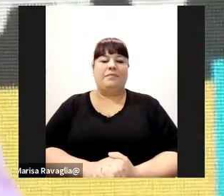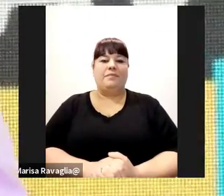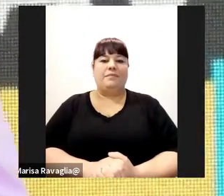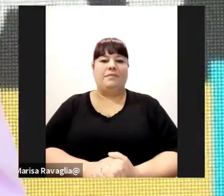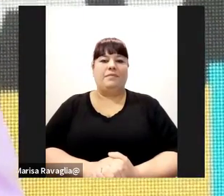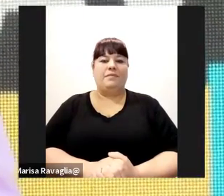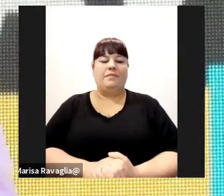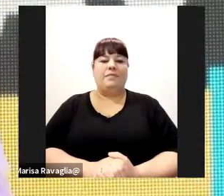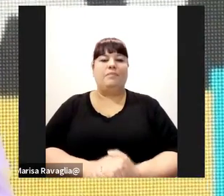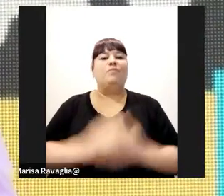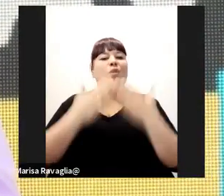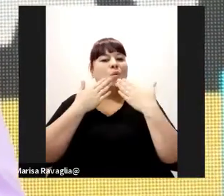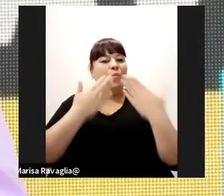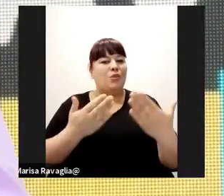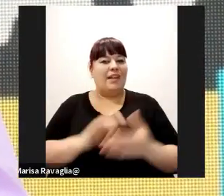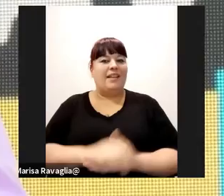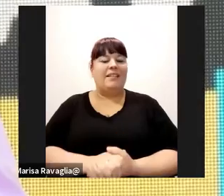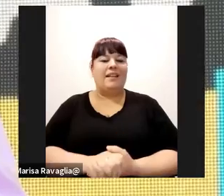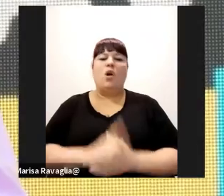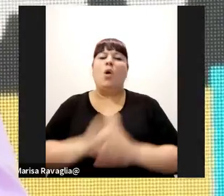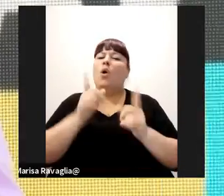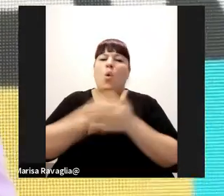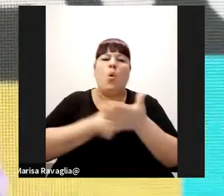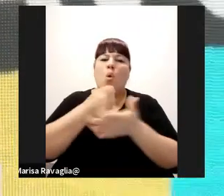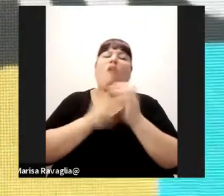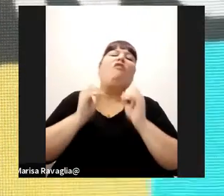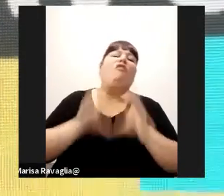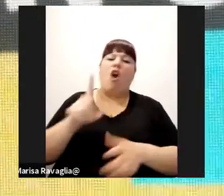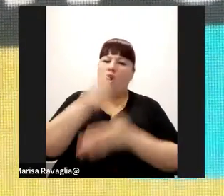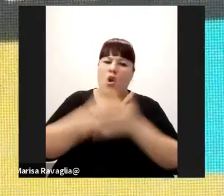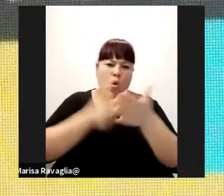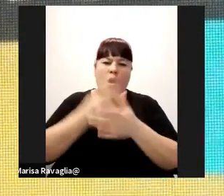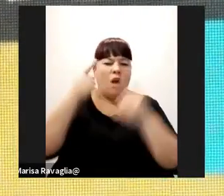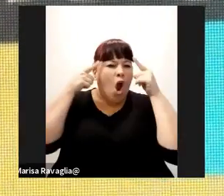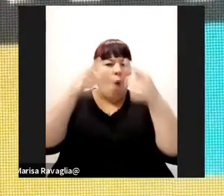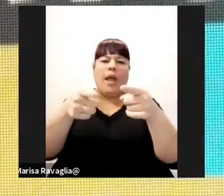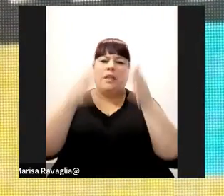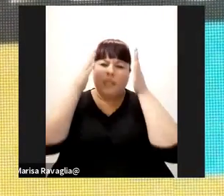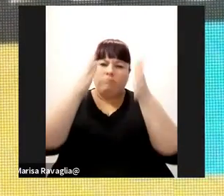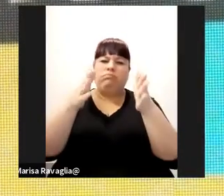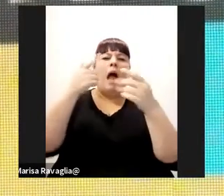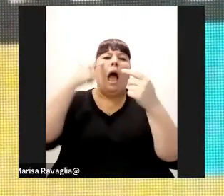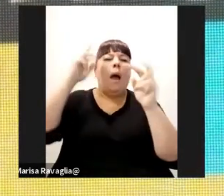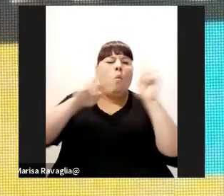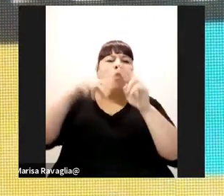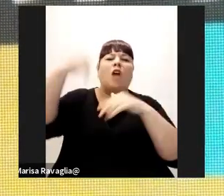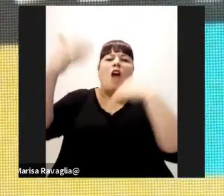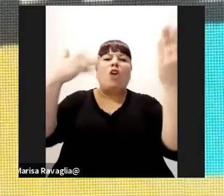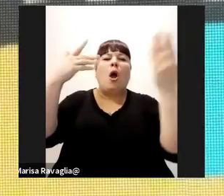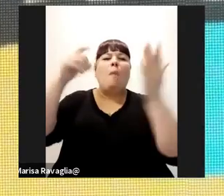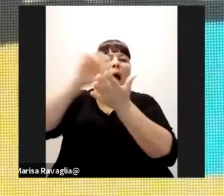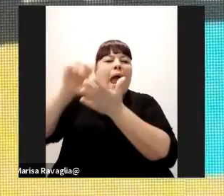muchísimas gracias no aflojar no aflojar mirar para adelante mirar para afuera tratar de entender la mente del